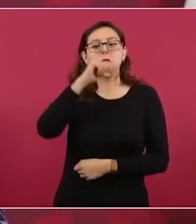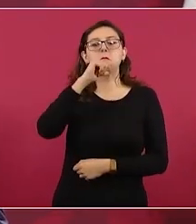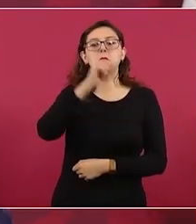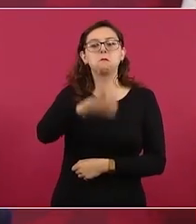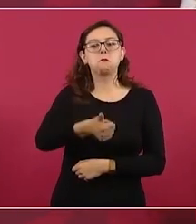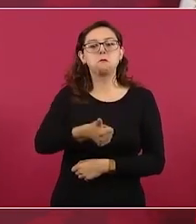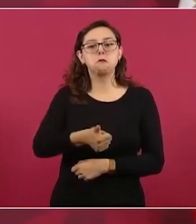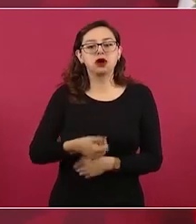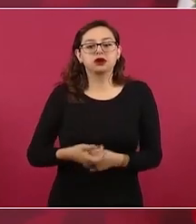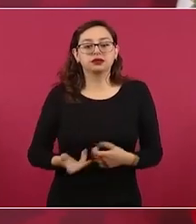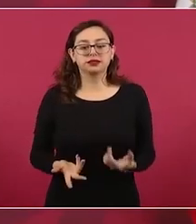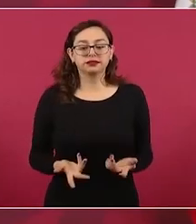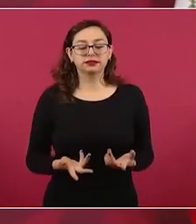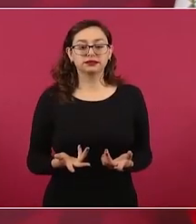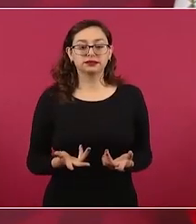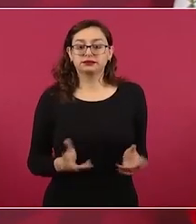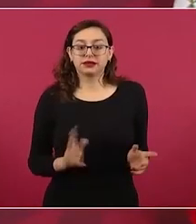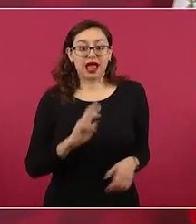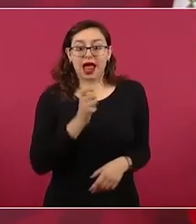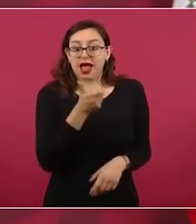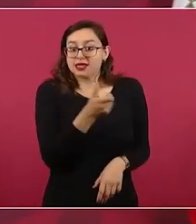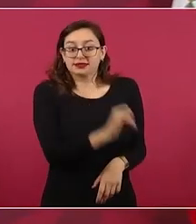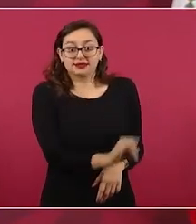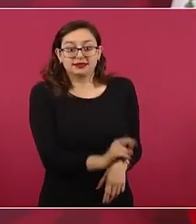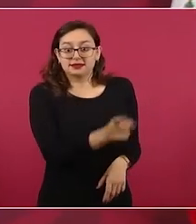Porque es una especie de enajenación.